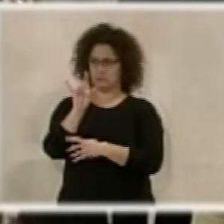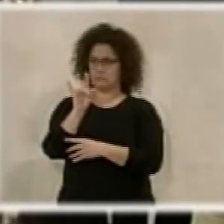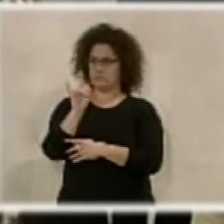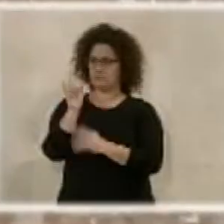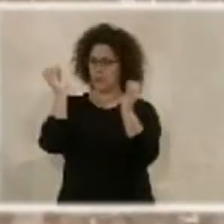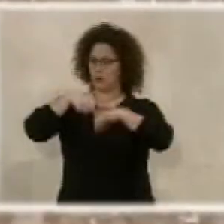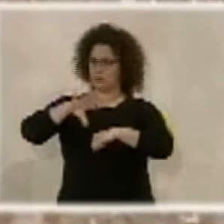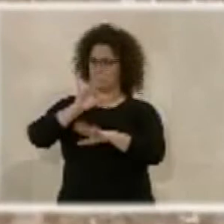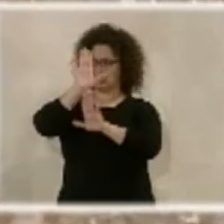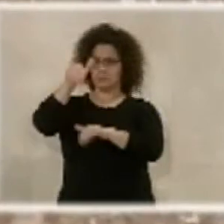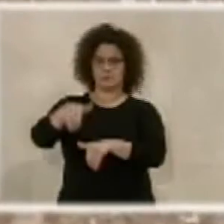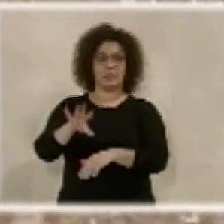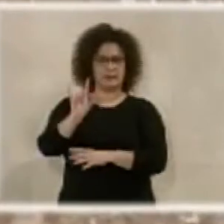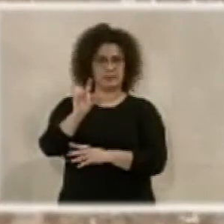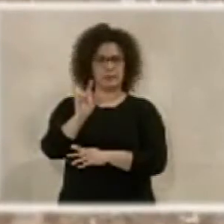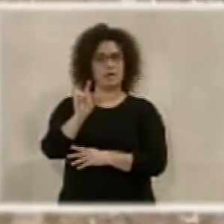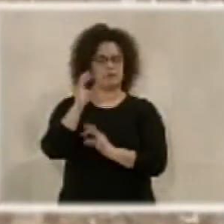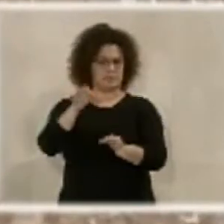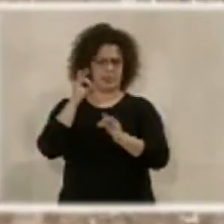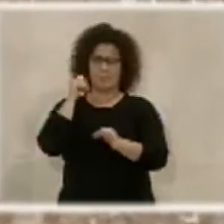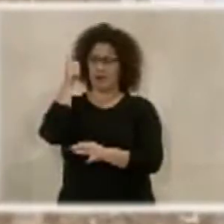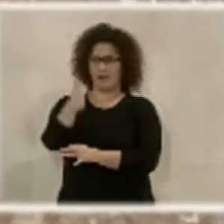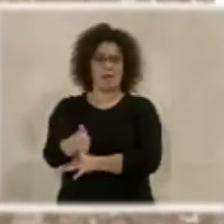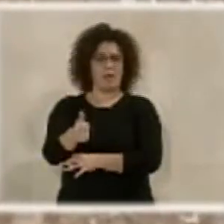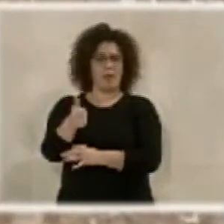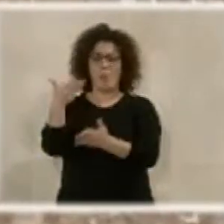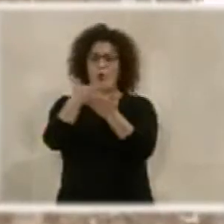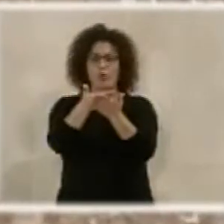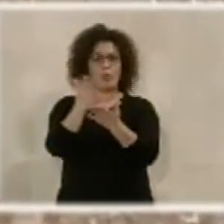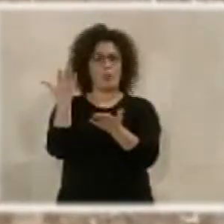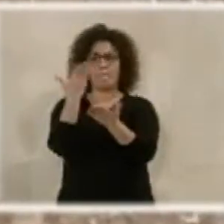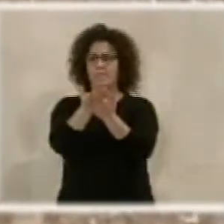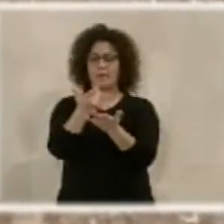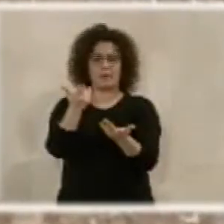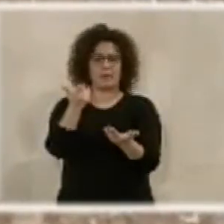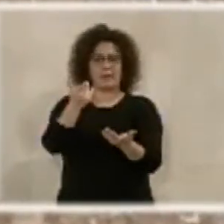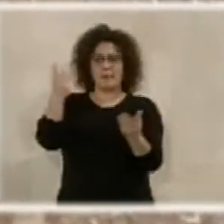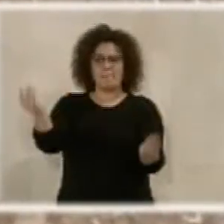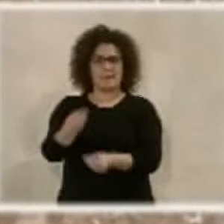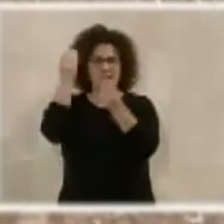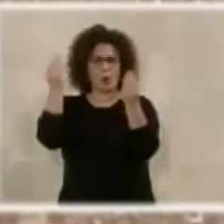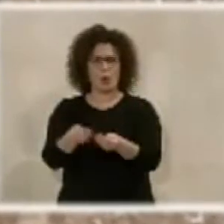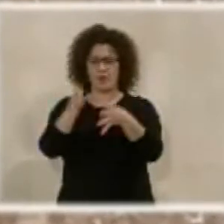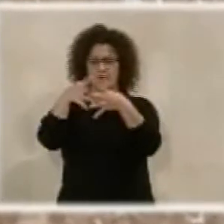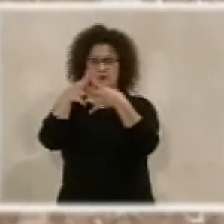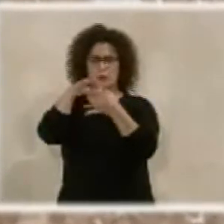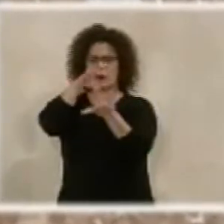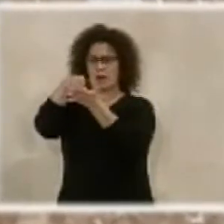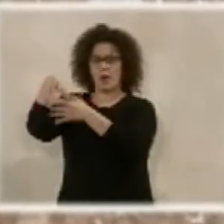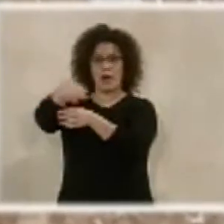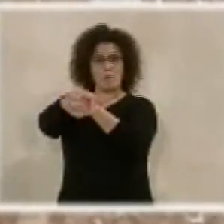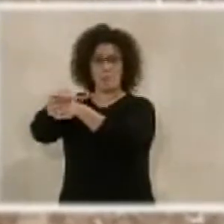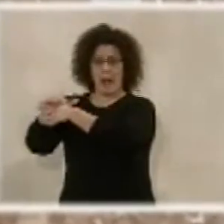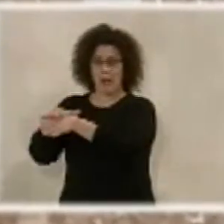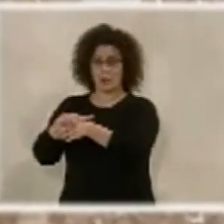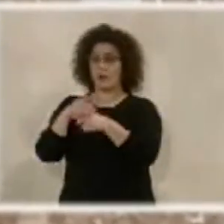la moción, como viene siendo habitual cualquier moción o cualquier propuesta de mejora de la infraestructura de los barrios y hacer más